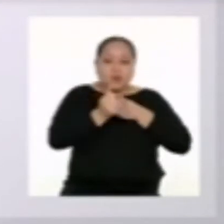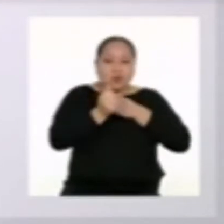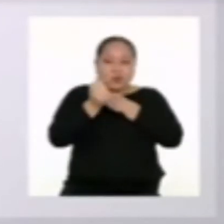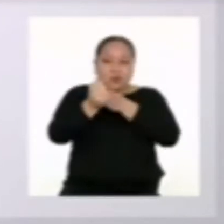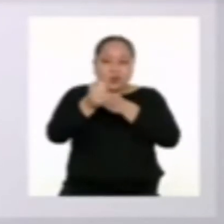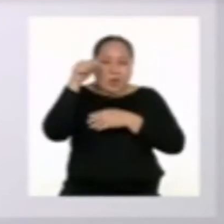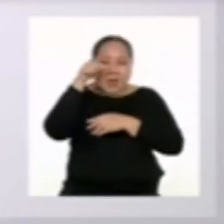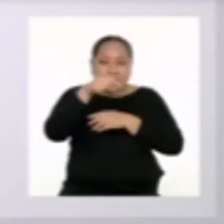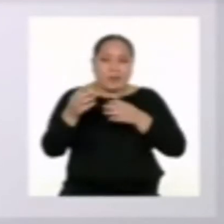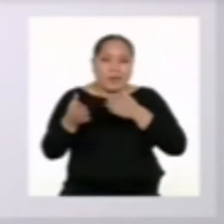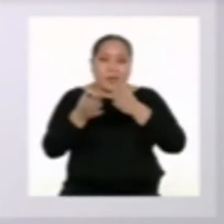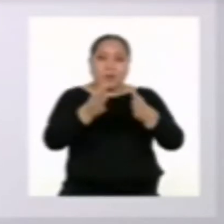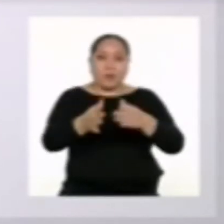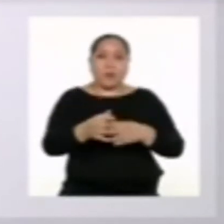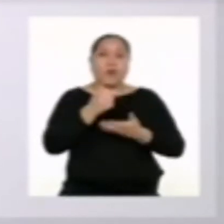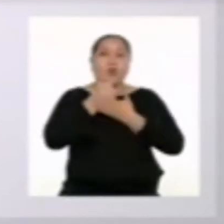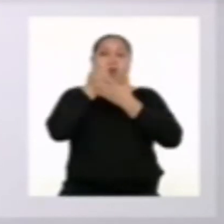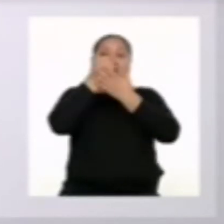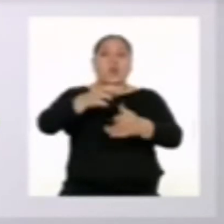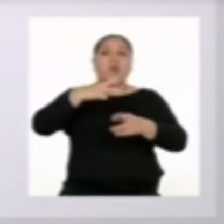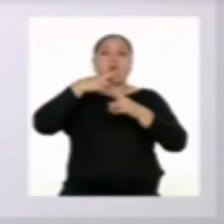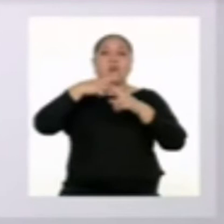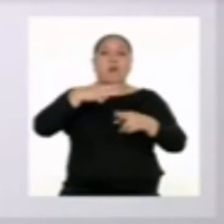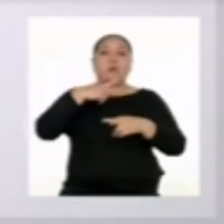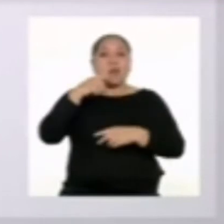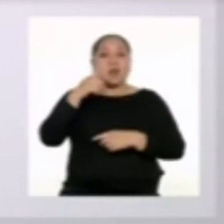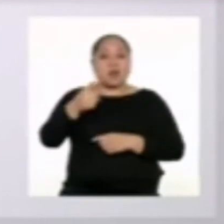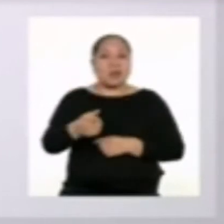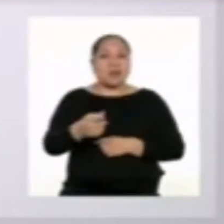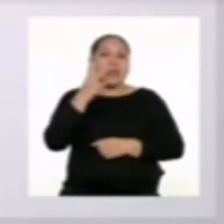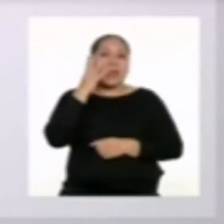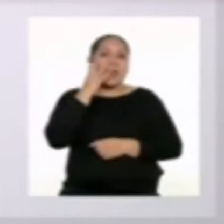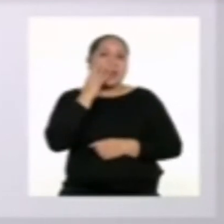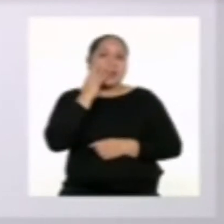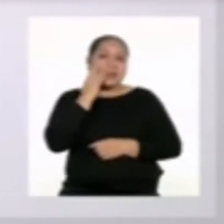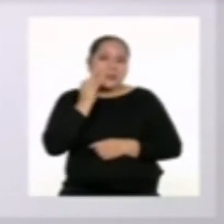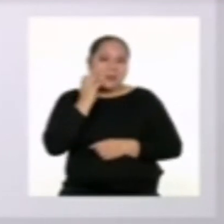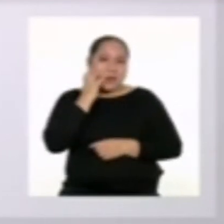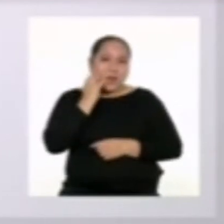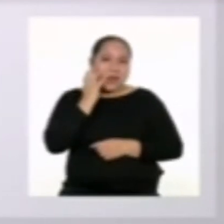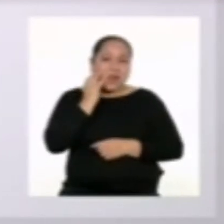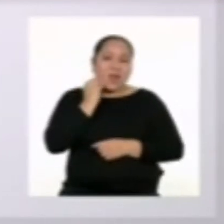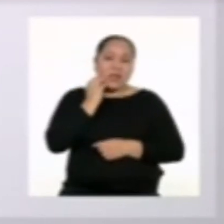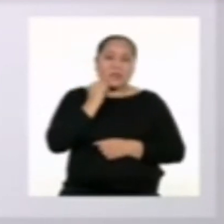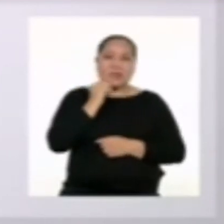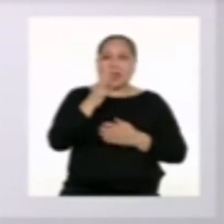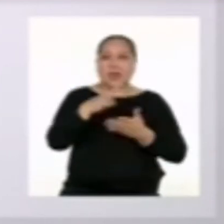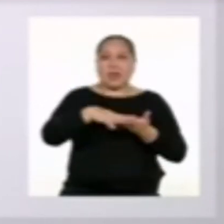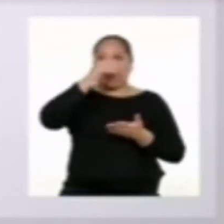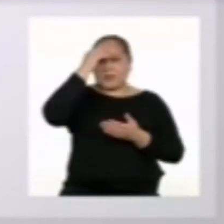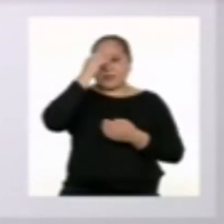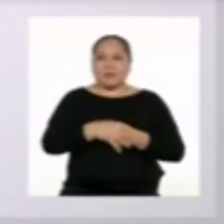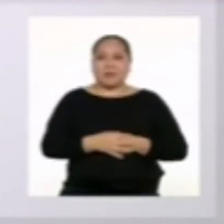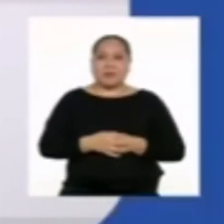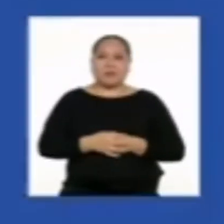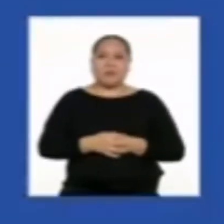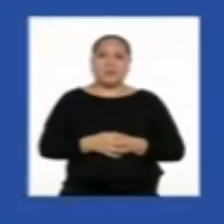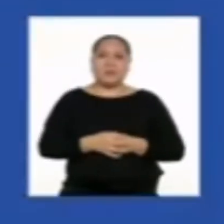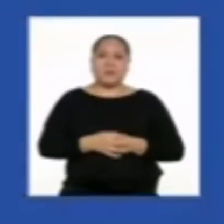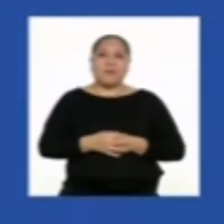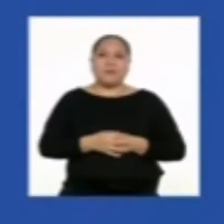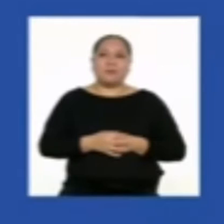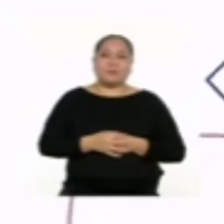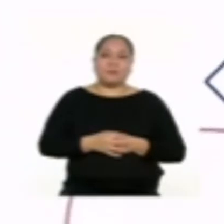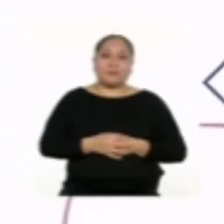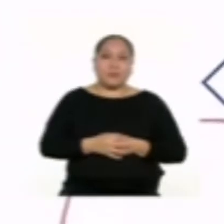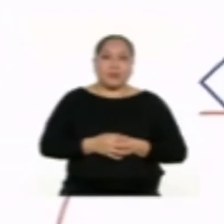camino que nos permita responder al reto de nuestra experiencia de aprendizaje. Y que la hemos formulado en estas preguntas.